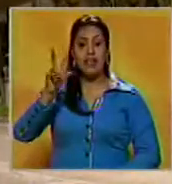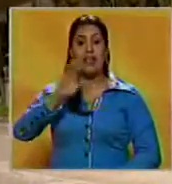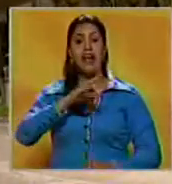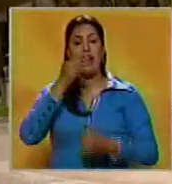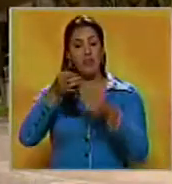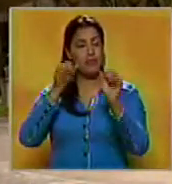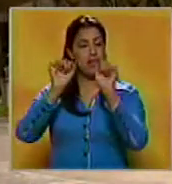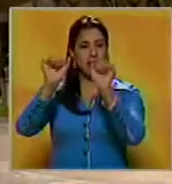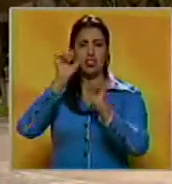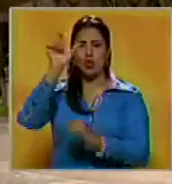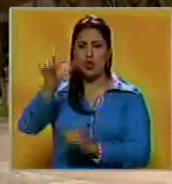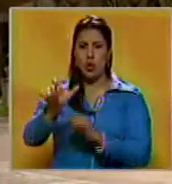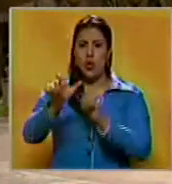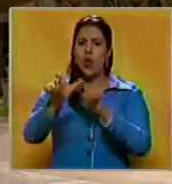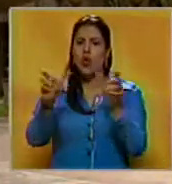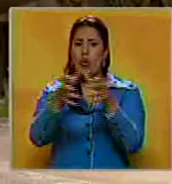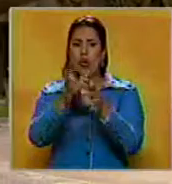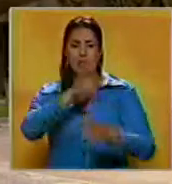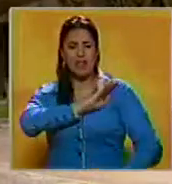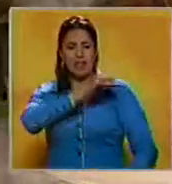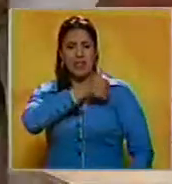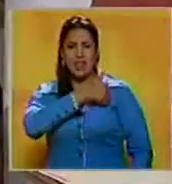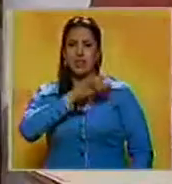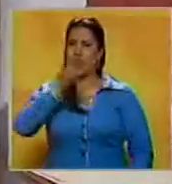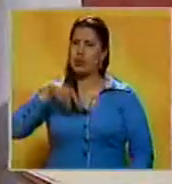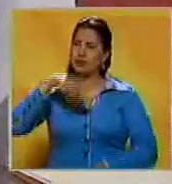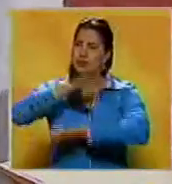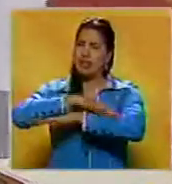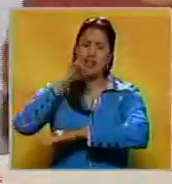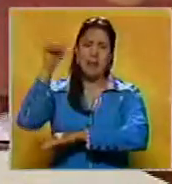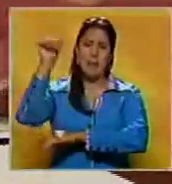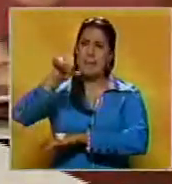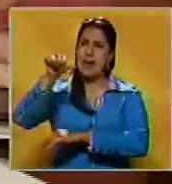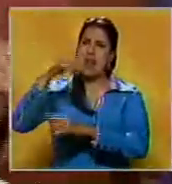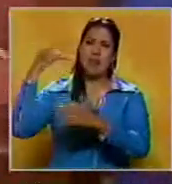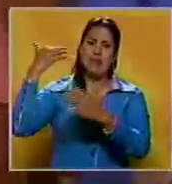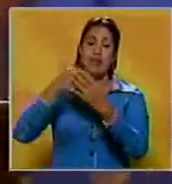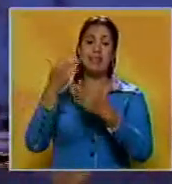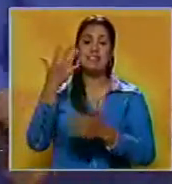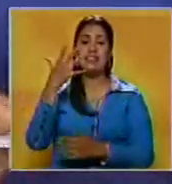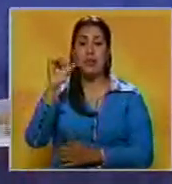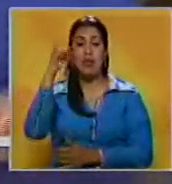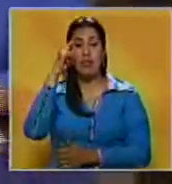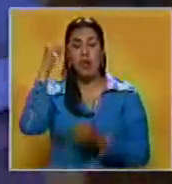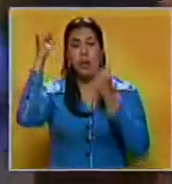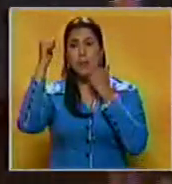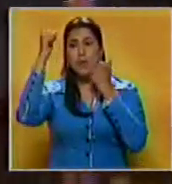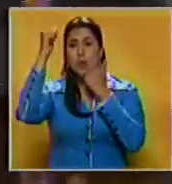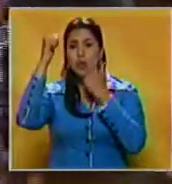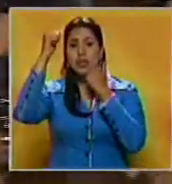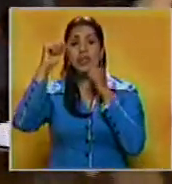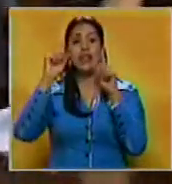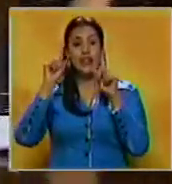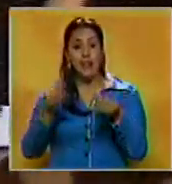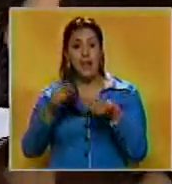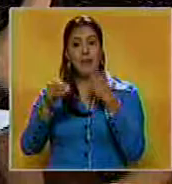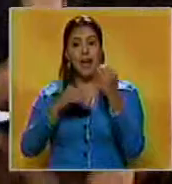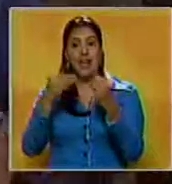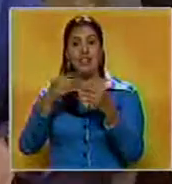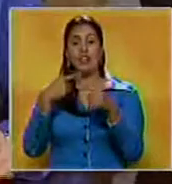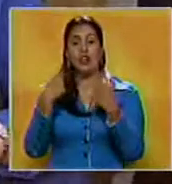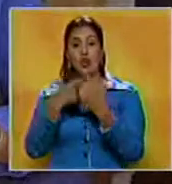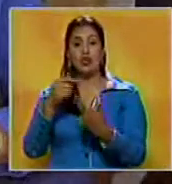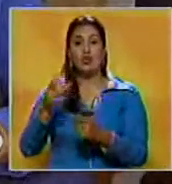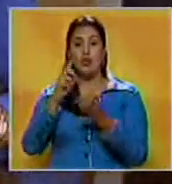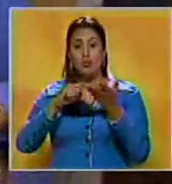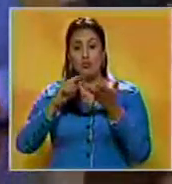rechazó a nombre del resto de los rectores la actuación de las autoridades a lo largo de más de 50 días de manifestaciones. Durante los hechos,